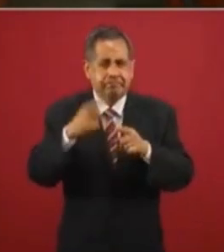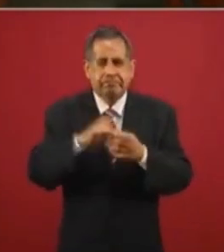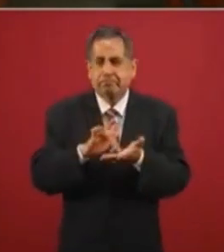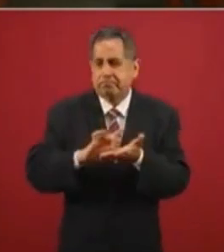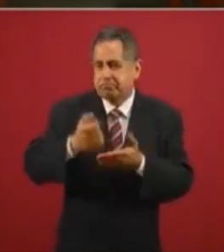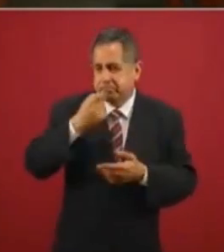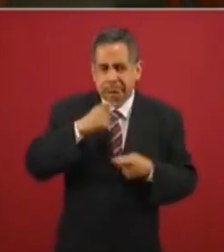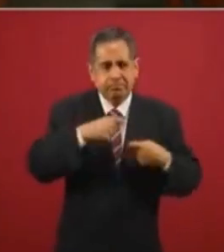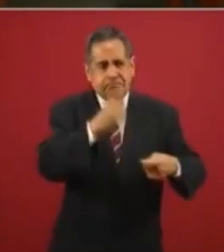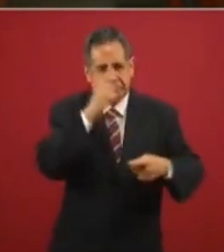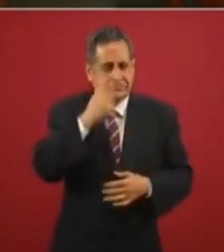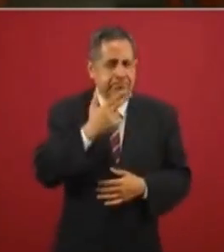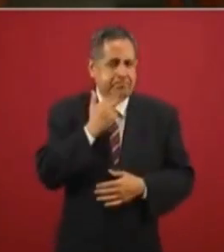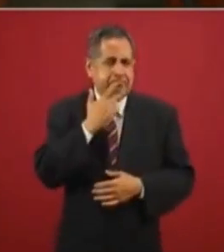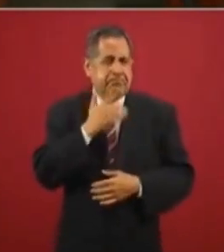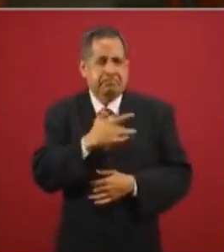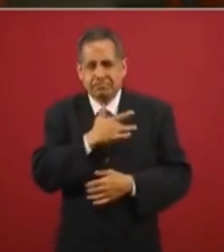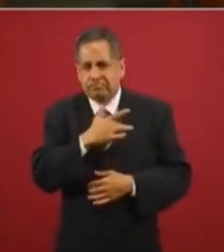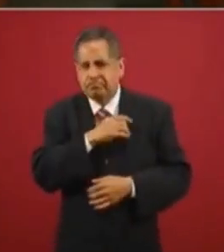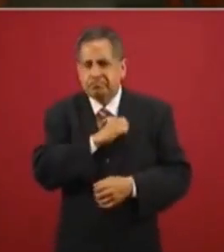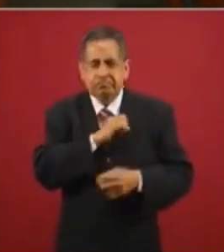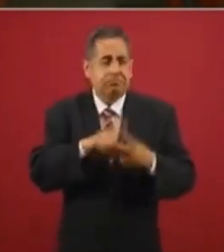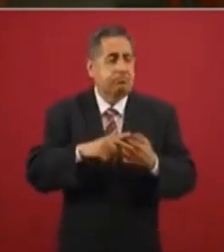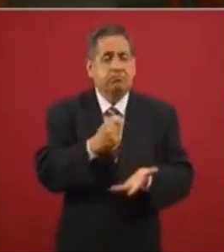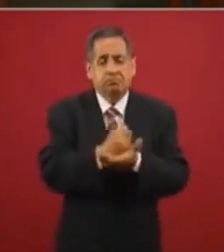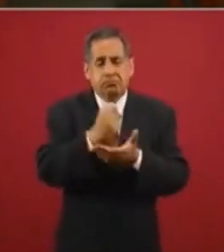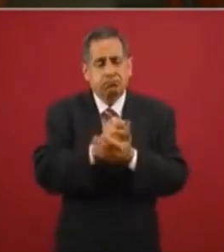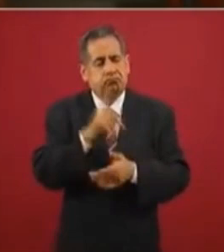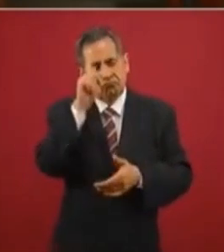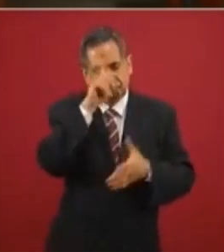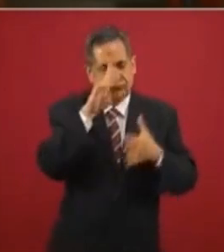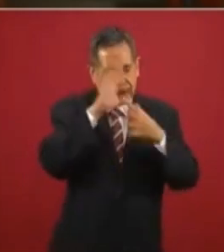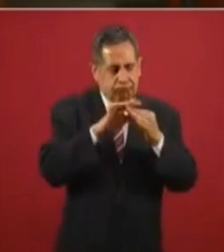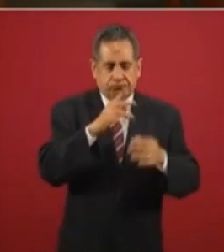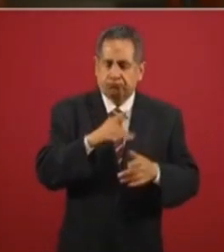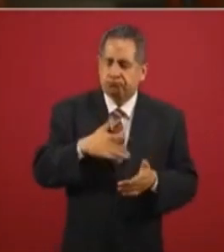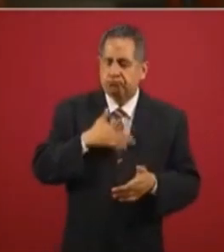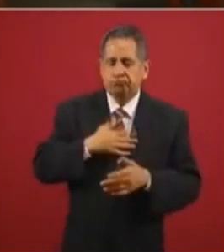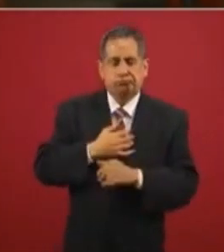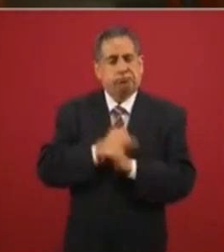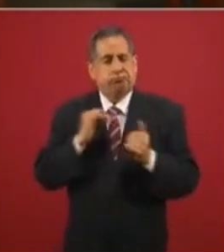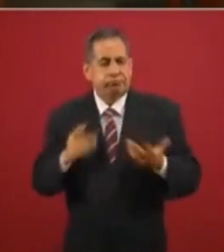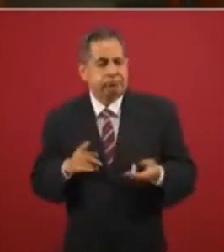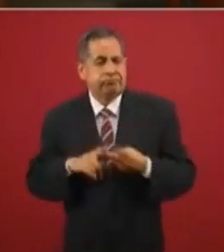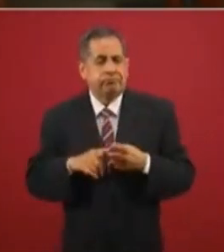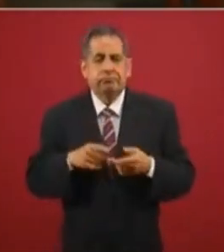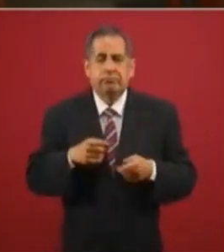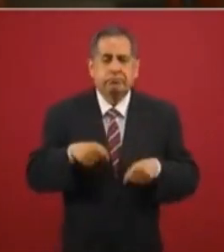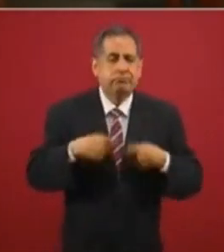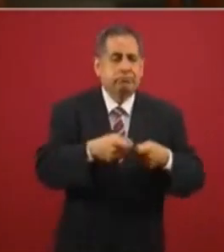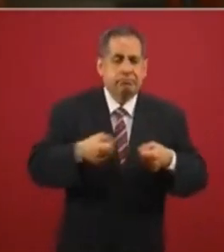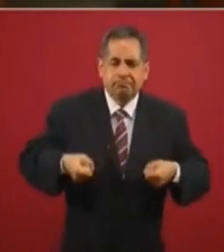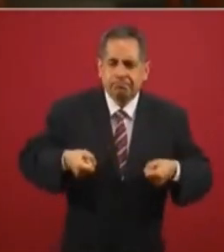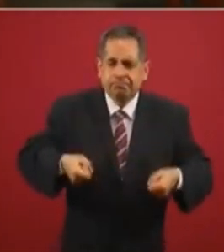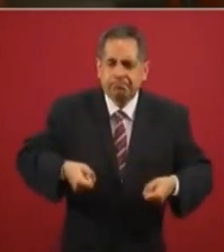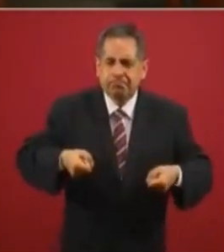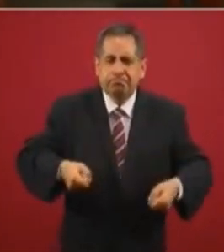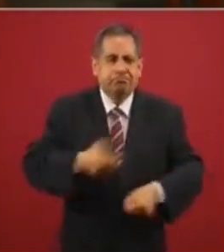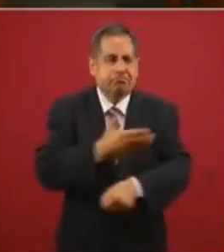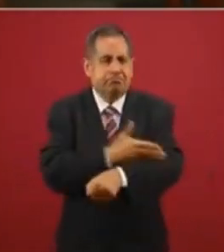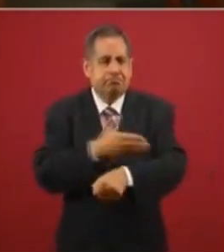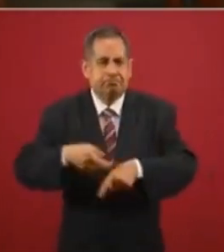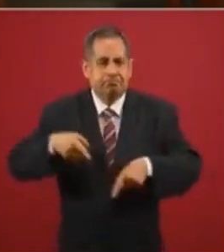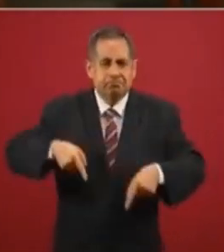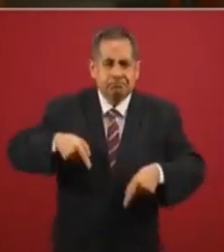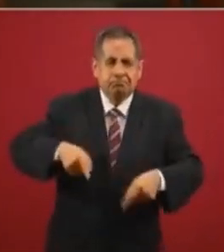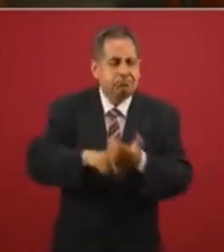medicamentos de diabetes, hipertensión, terapias para garantizar su independencia, de aparatos como andaderas y bastones, y